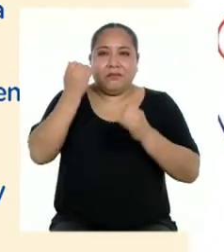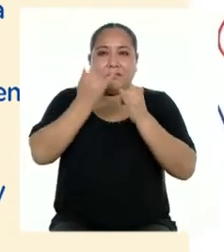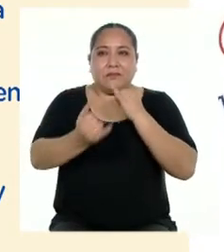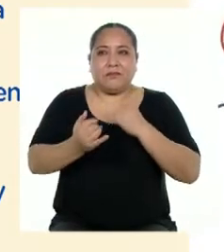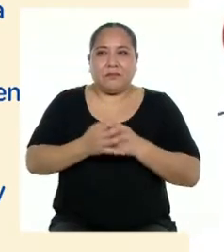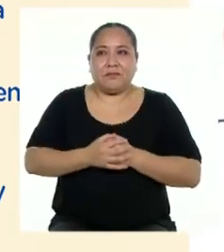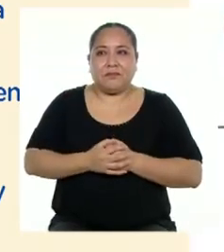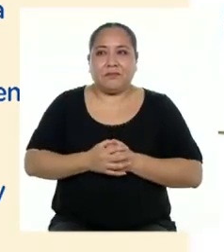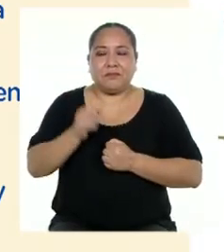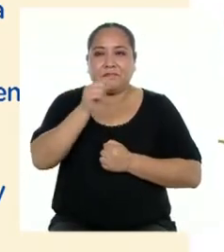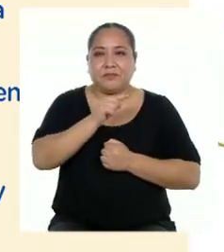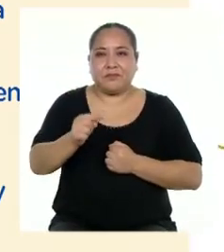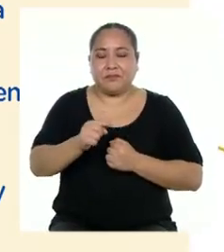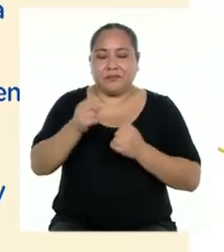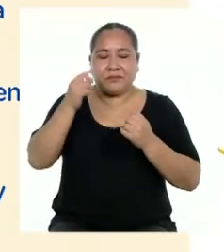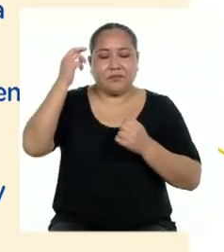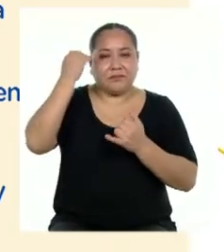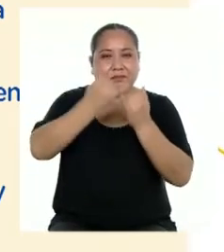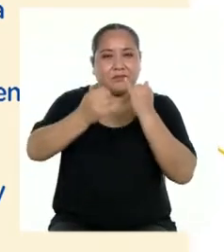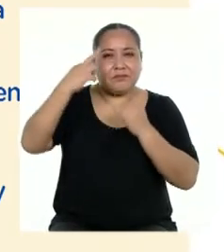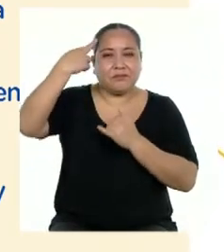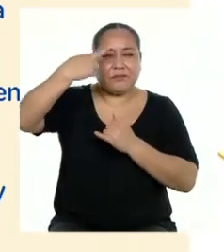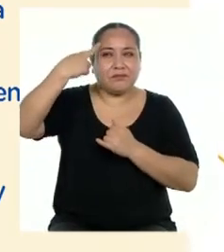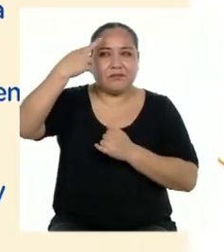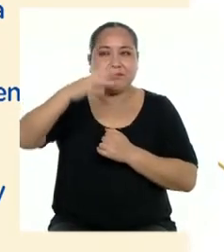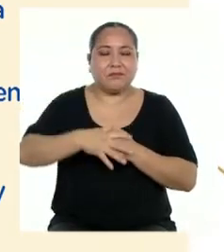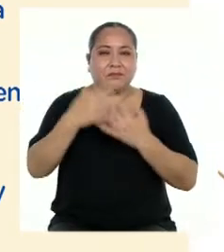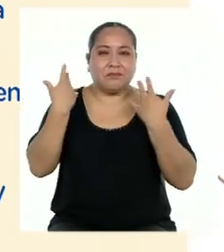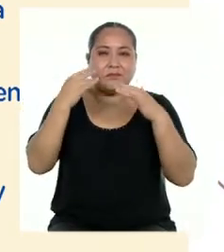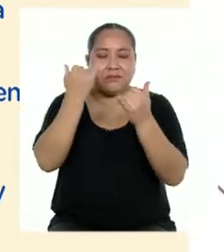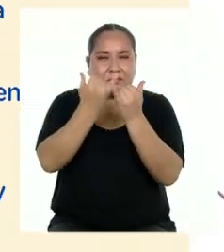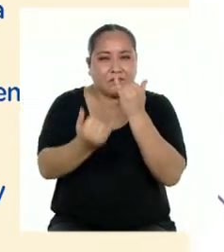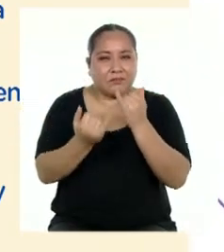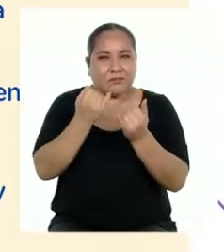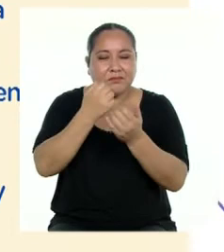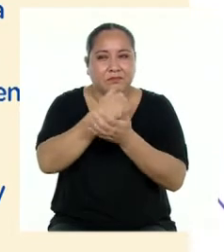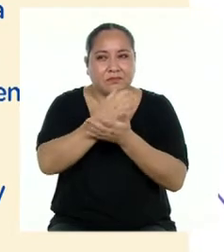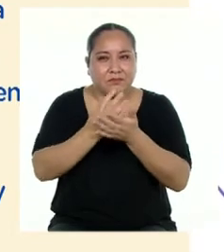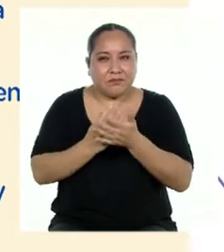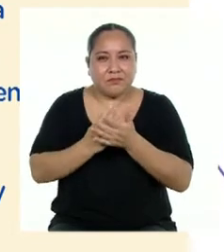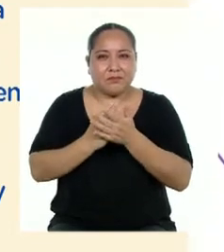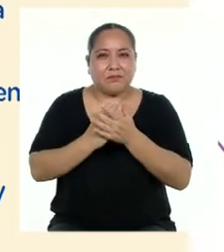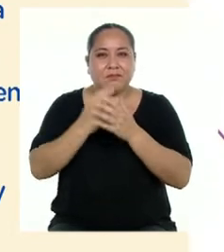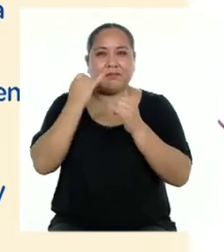Finalmente, cerramos con una reflexión, ya en la parte de la conclusión.